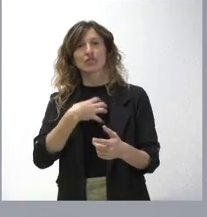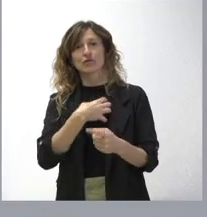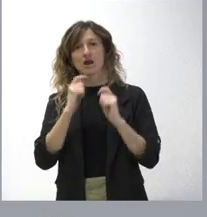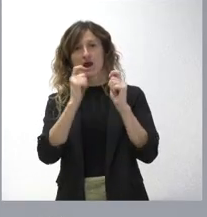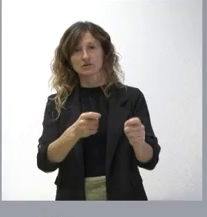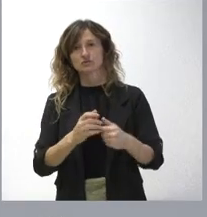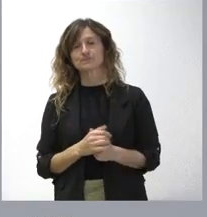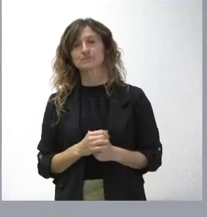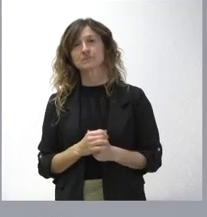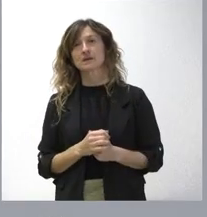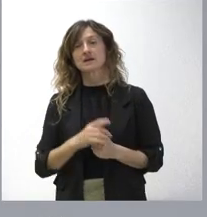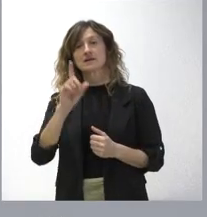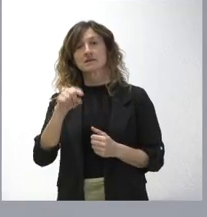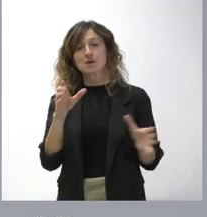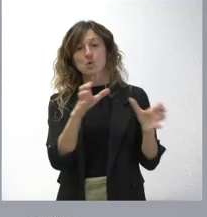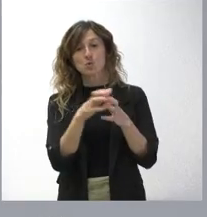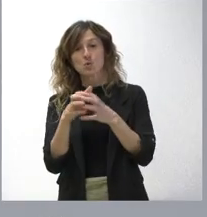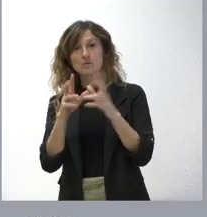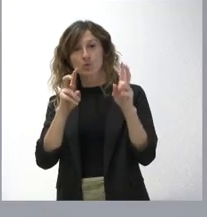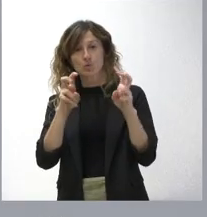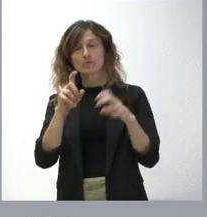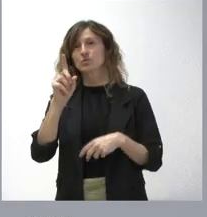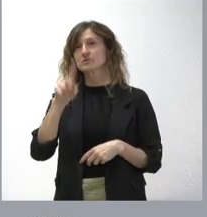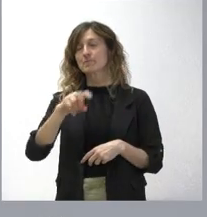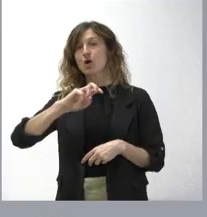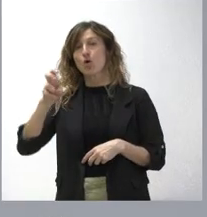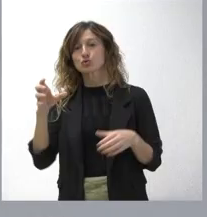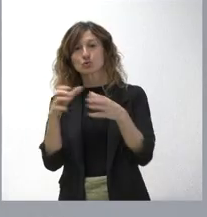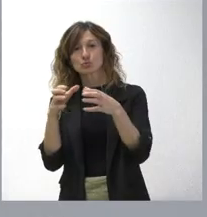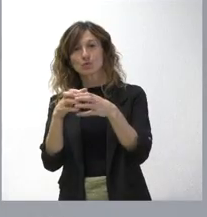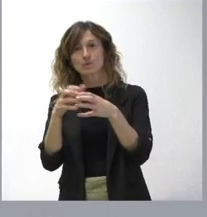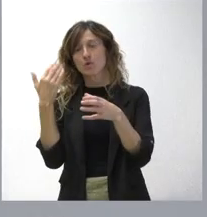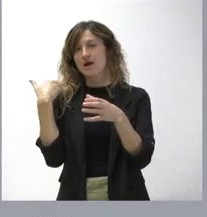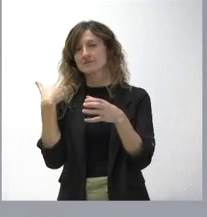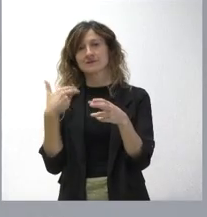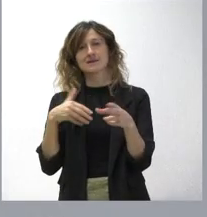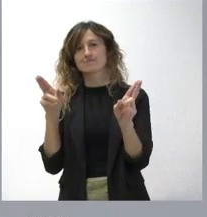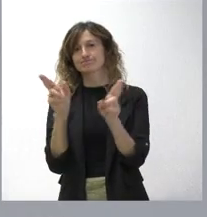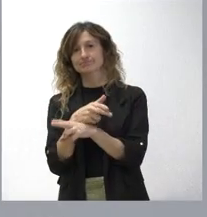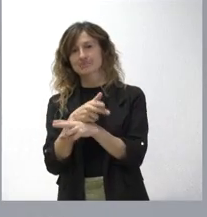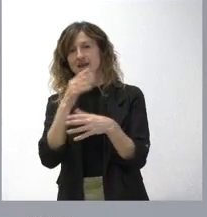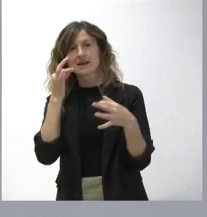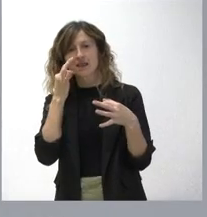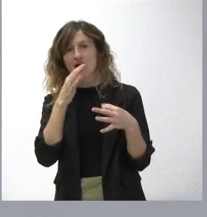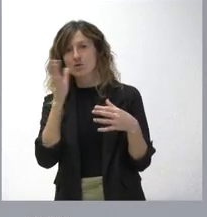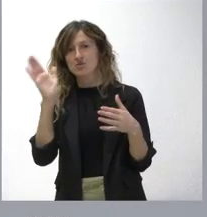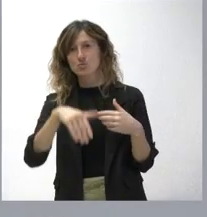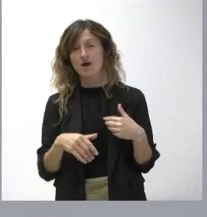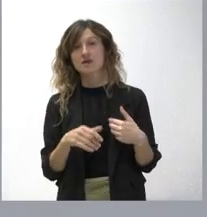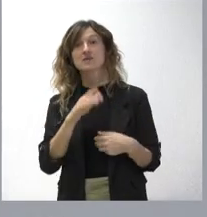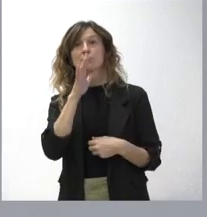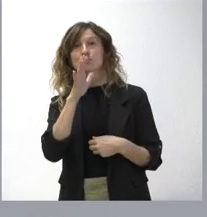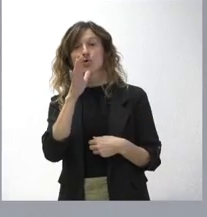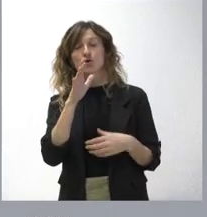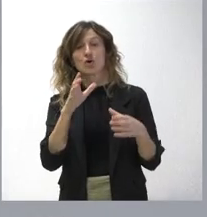Además de la creación de estos nuevos cuerpos, también se eliminan otros cuerpos que no tienen sentido en la realidad actual, bien porque se integran